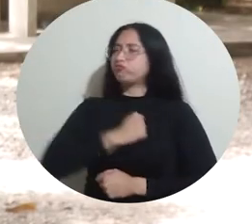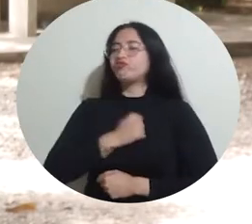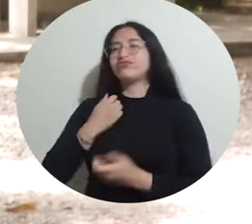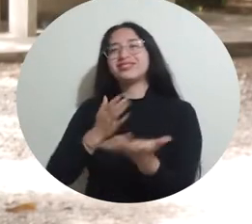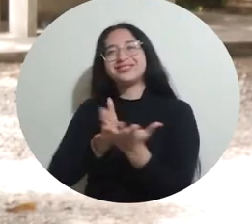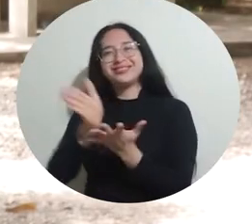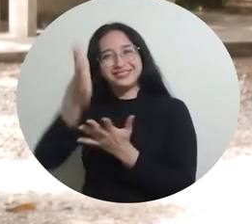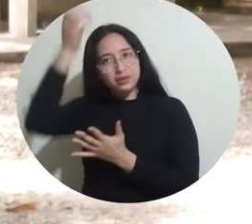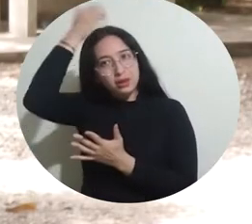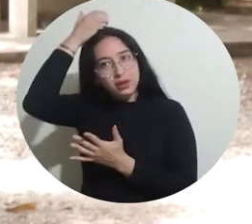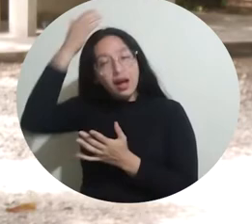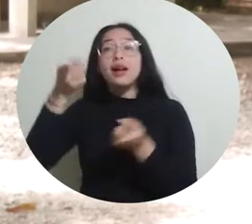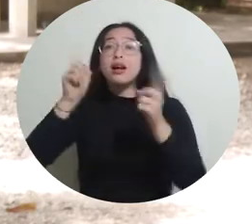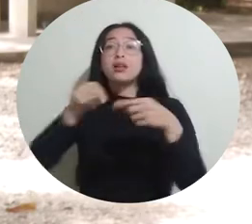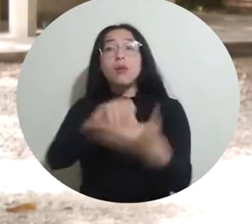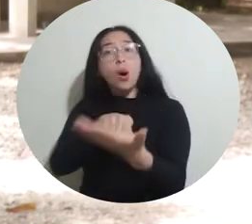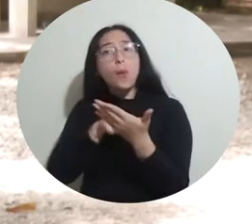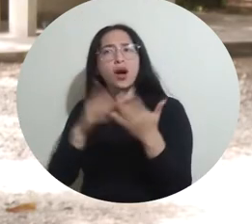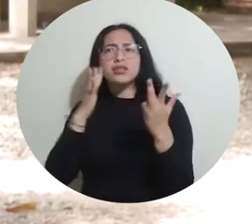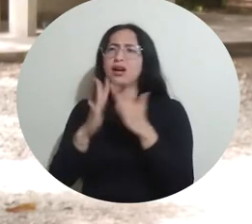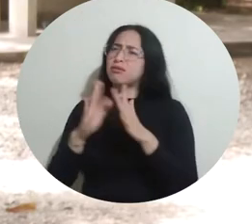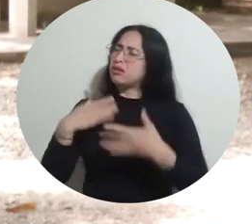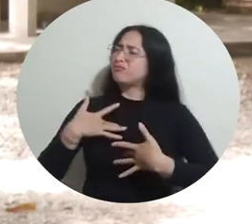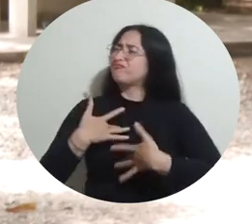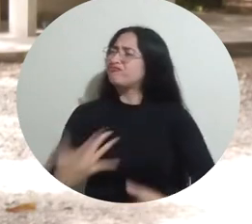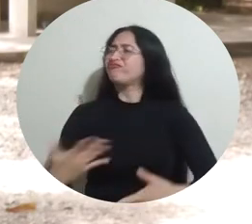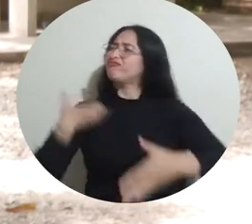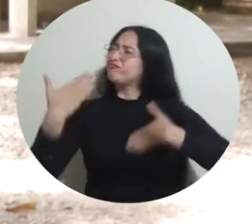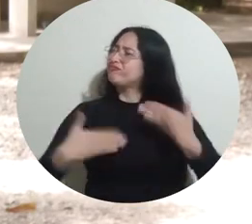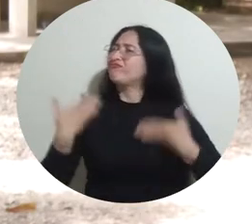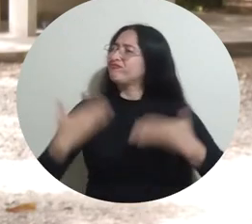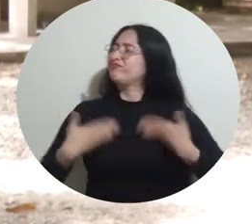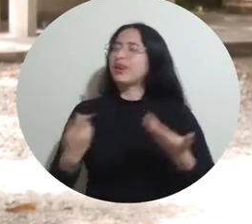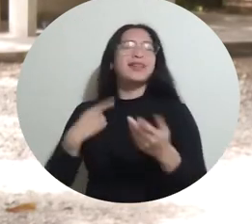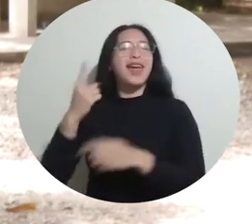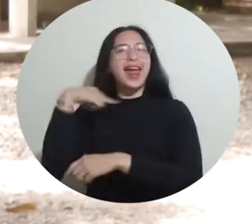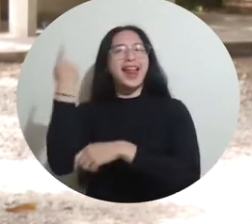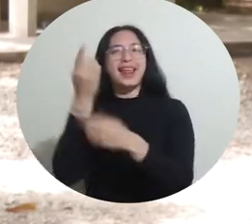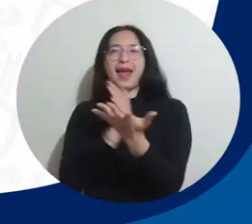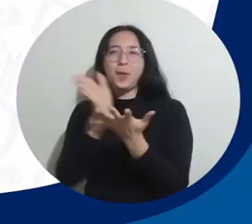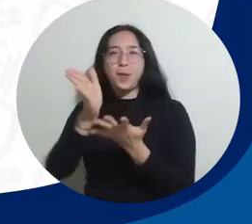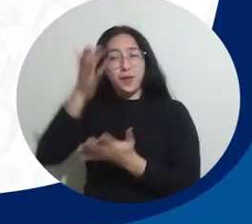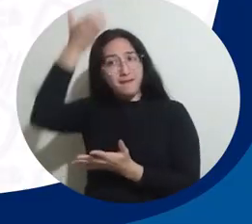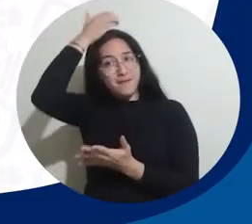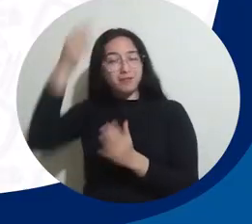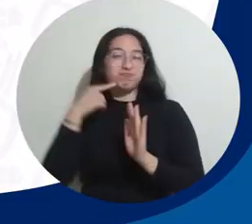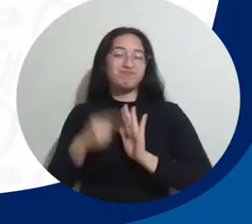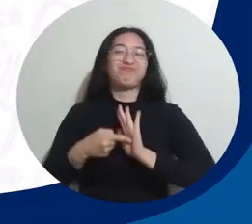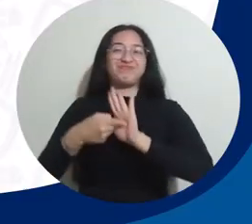poder representar toda esa alegría y vocación que tenemos para todo el programa en general.